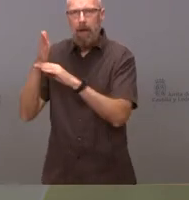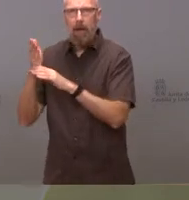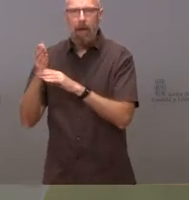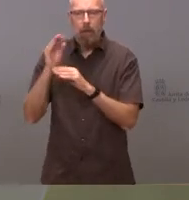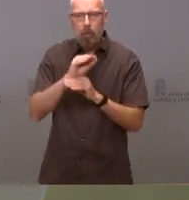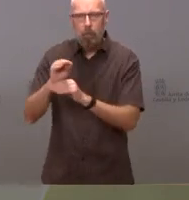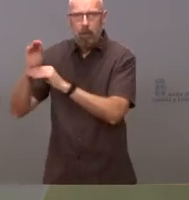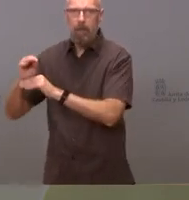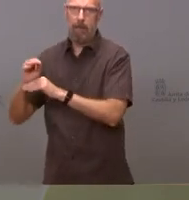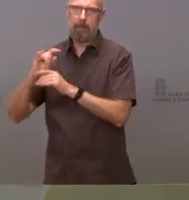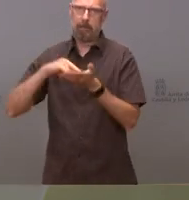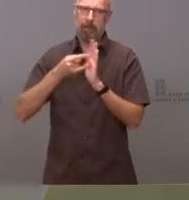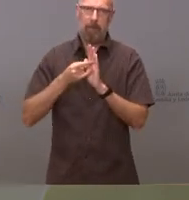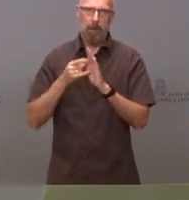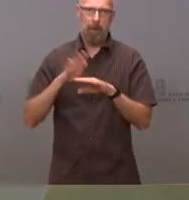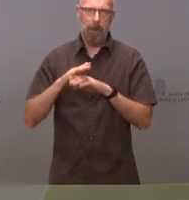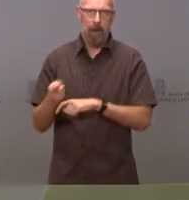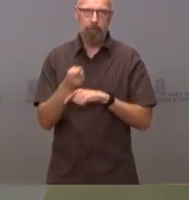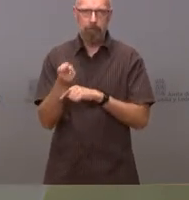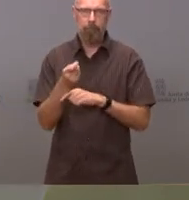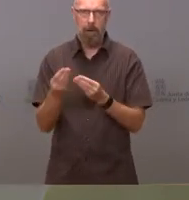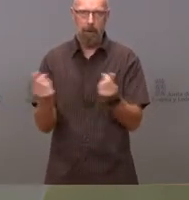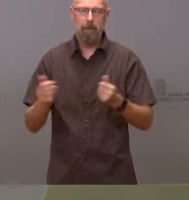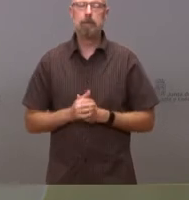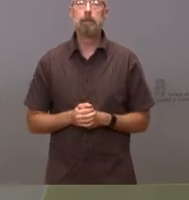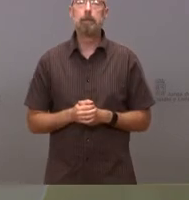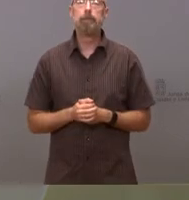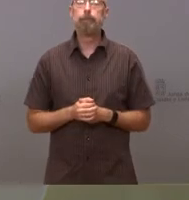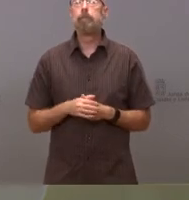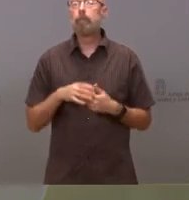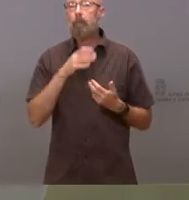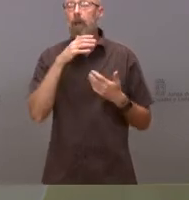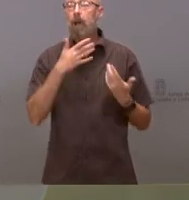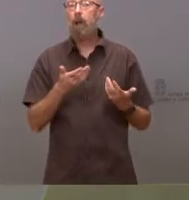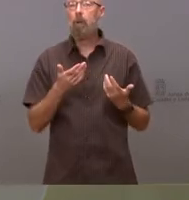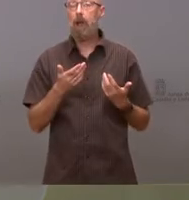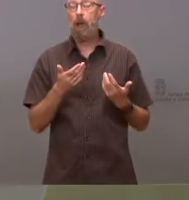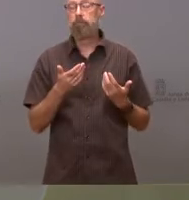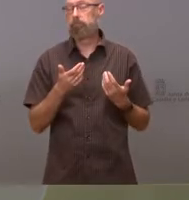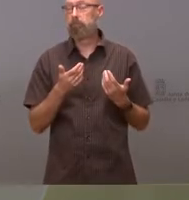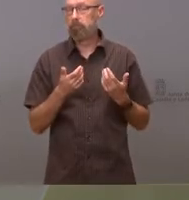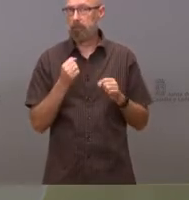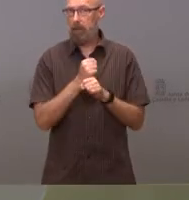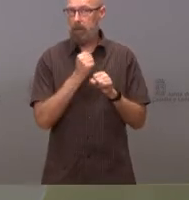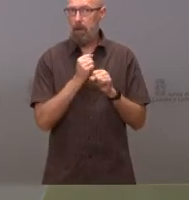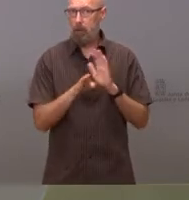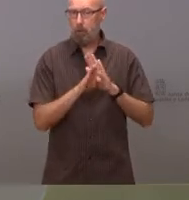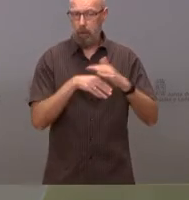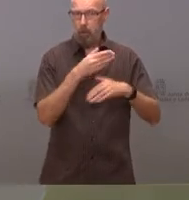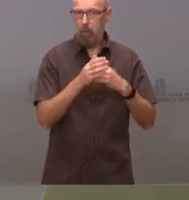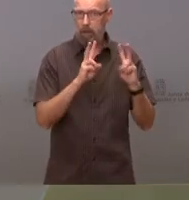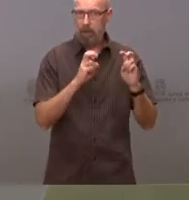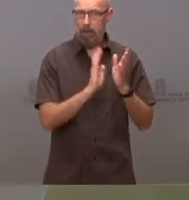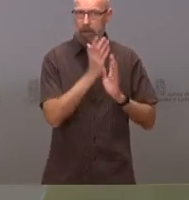de extinción de incendios. El incendio, ahora mismo, se sigue trabajando en él. Una pregunta recurrente es qué